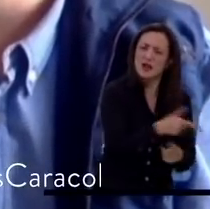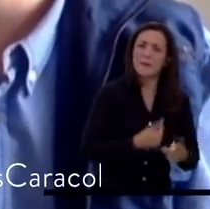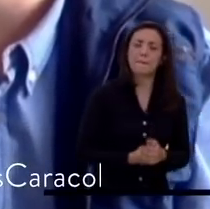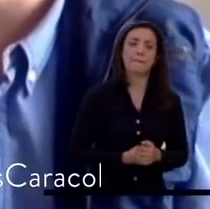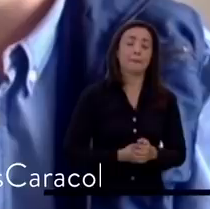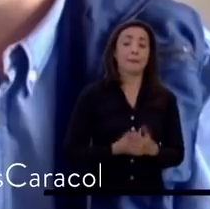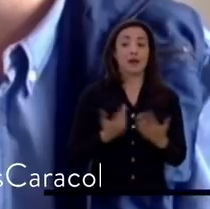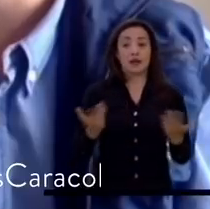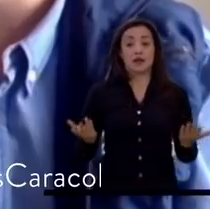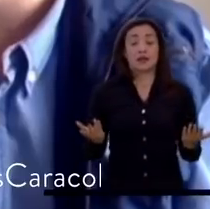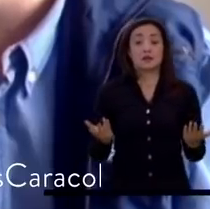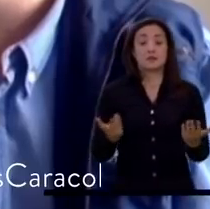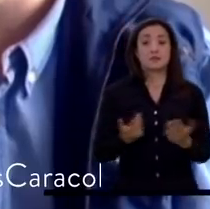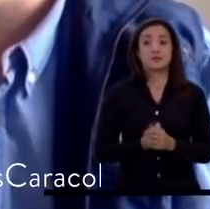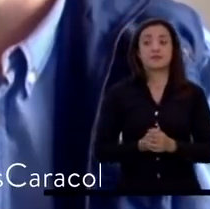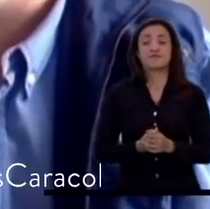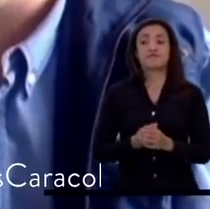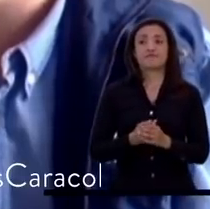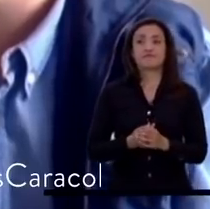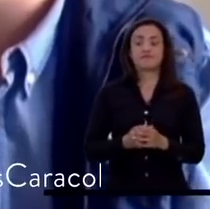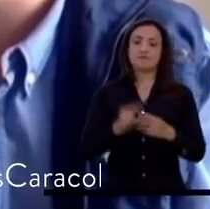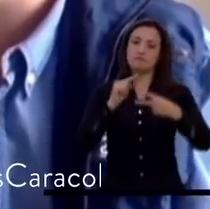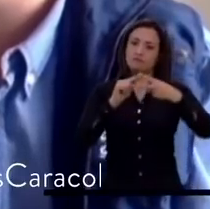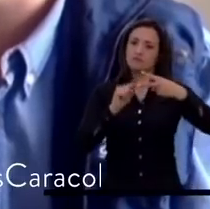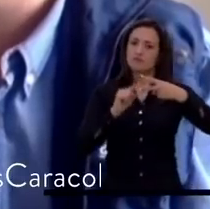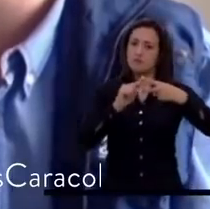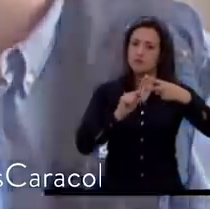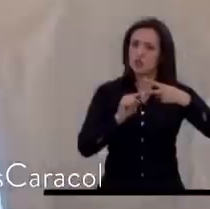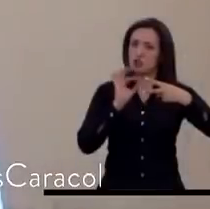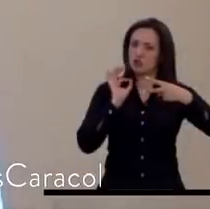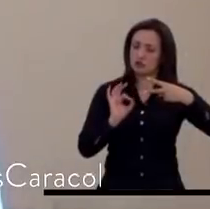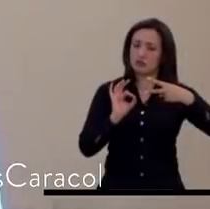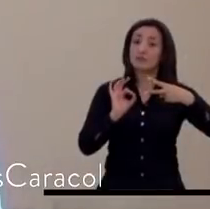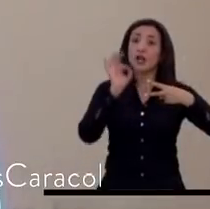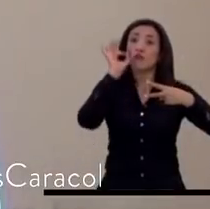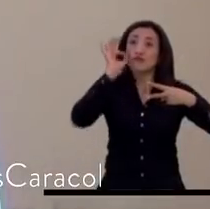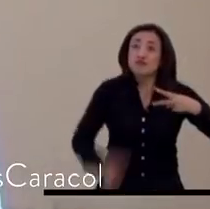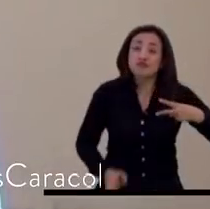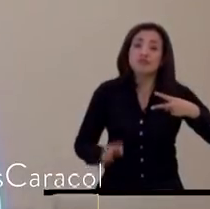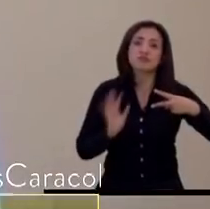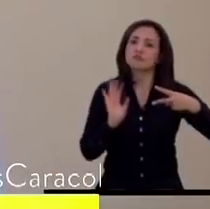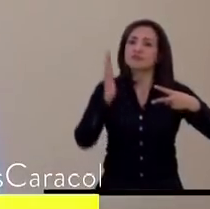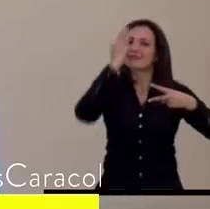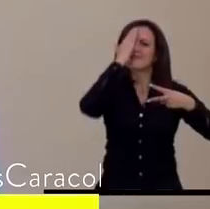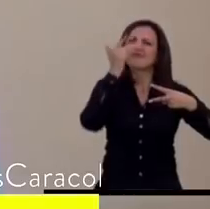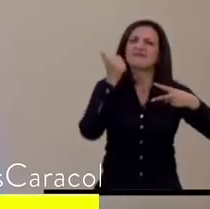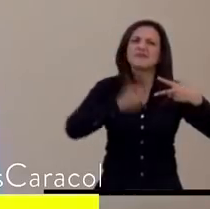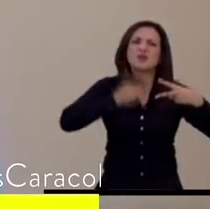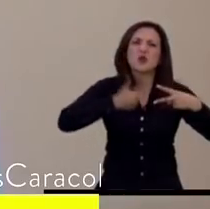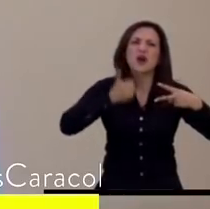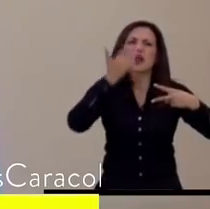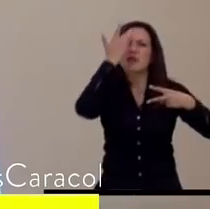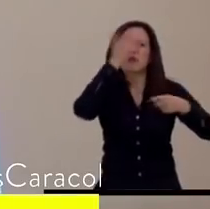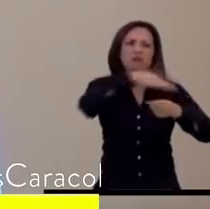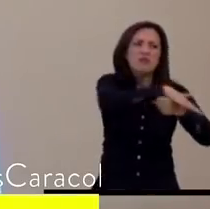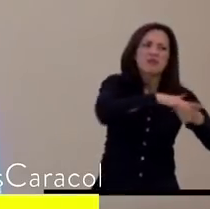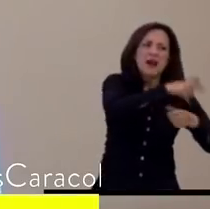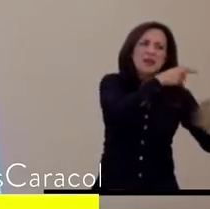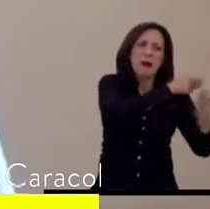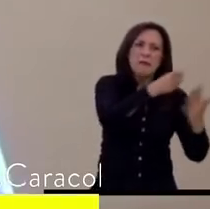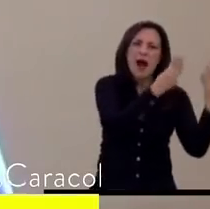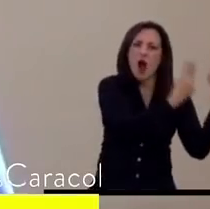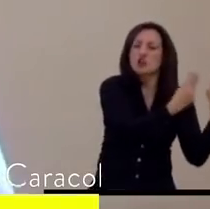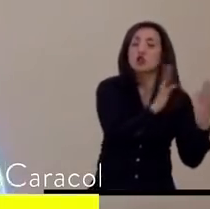Vea, son dos razones sin poder todavía establecer las particularidades de la ocurrencia de esta masacre.